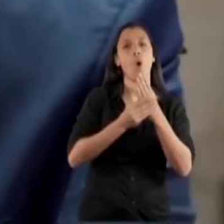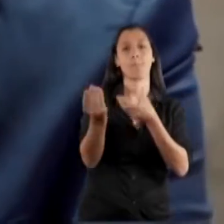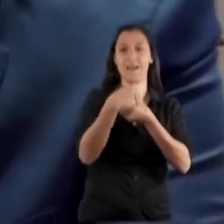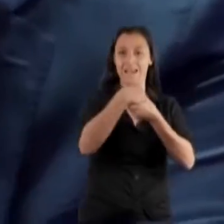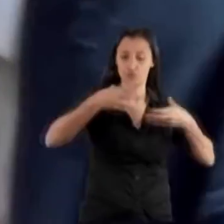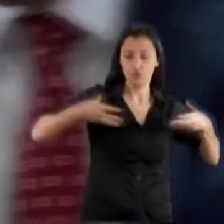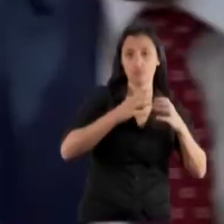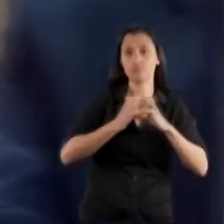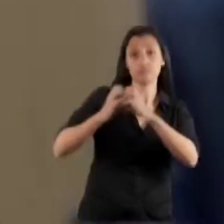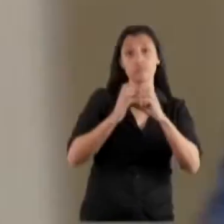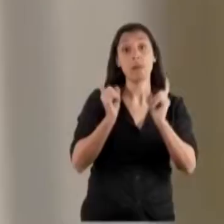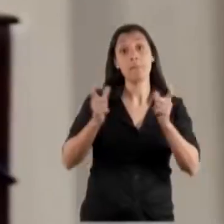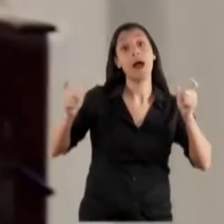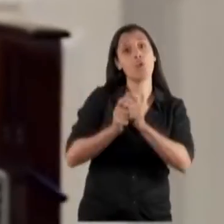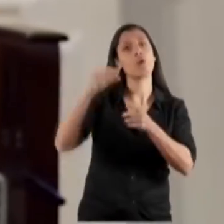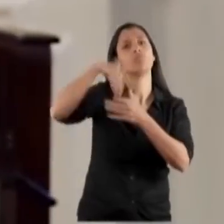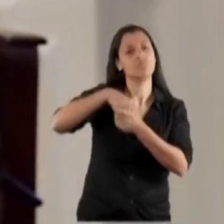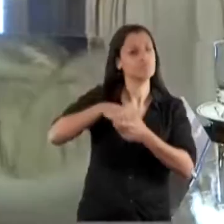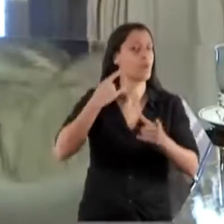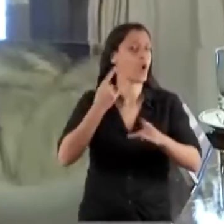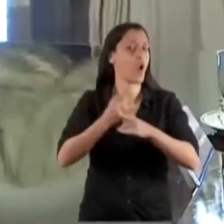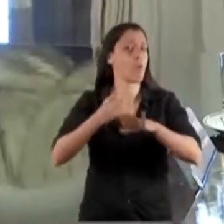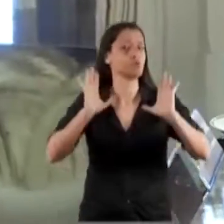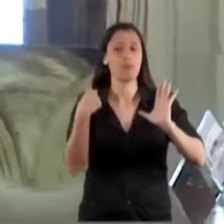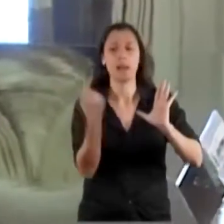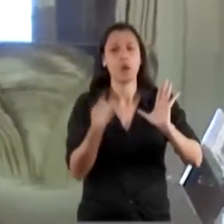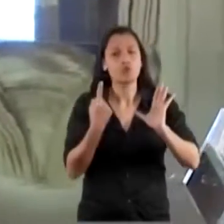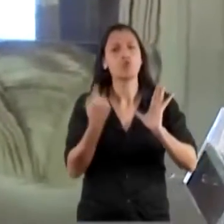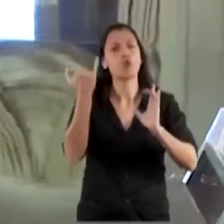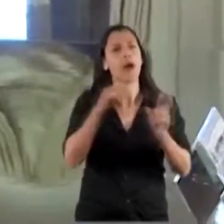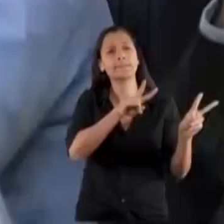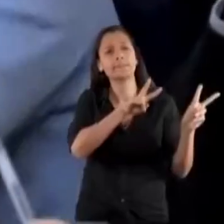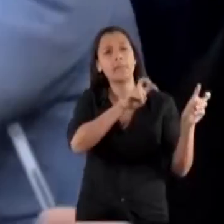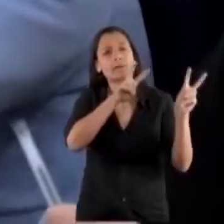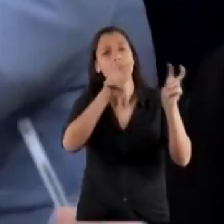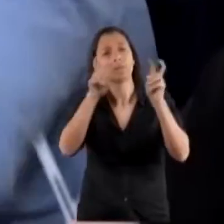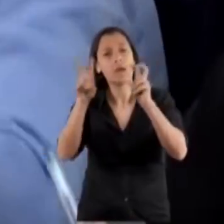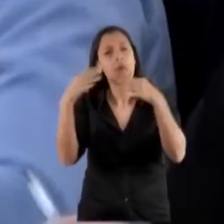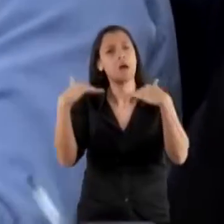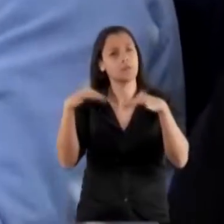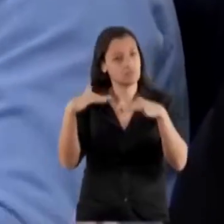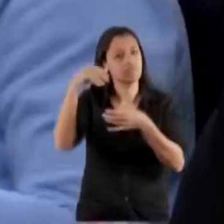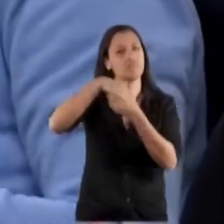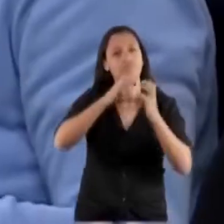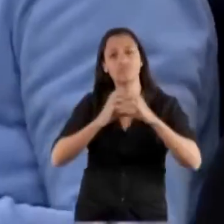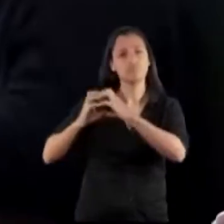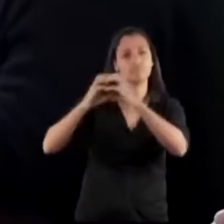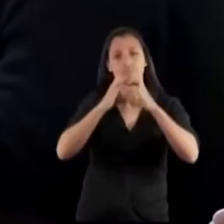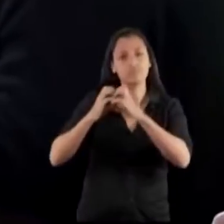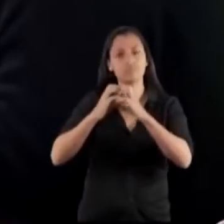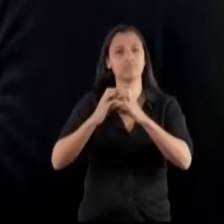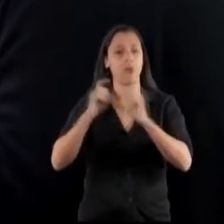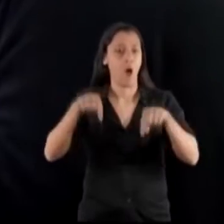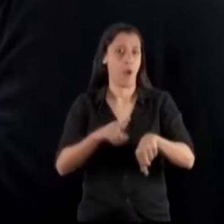en el cual, como siempre, tocamos absolutamente todos los temas de